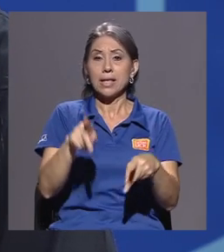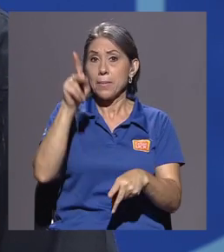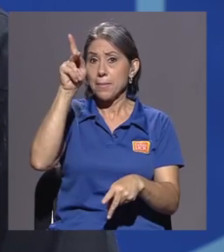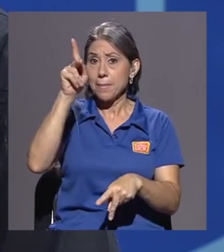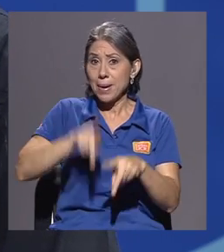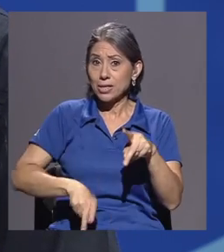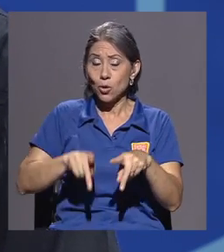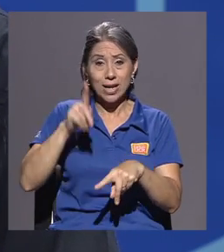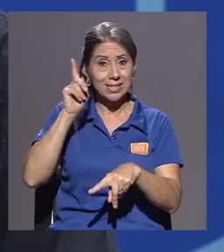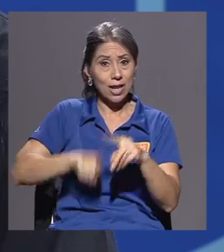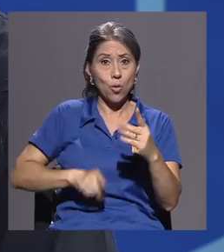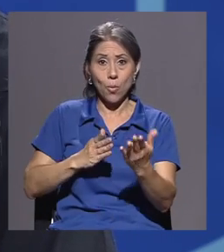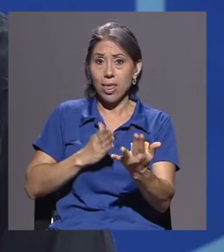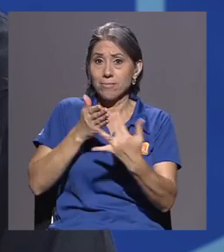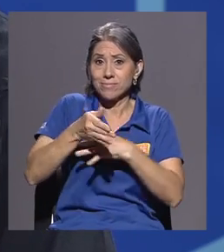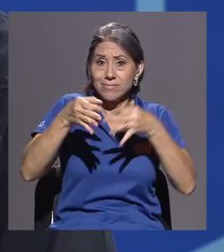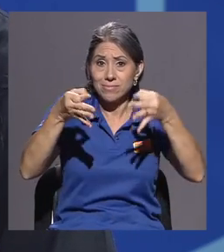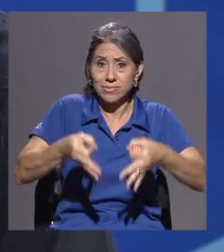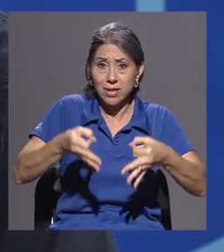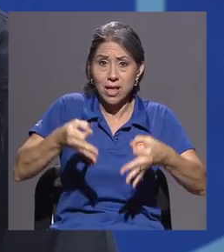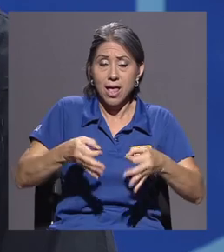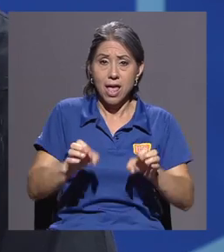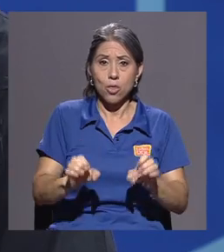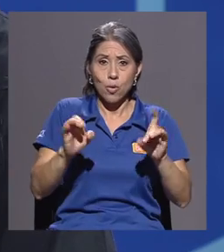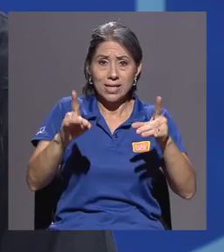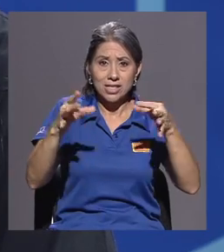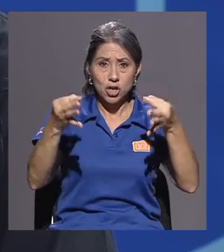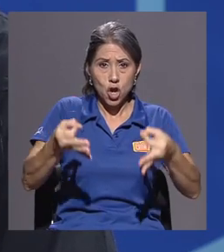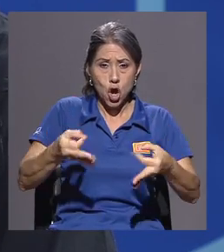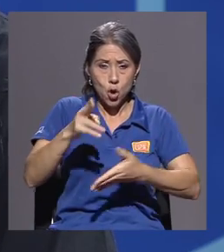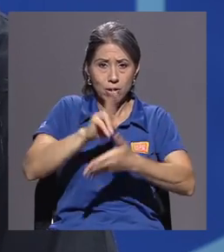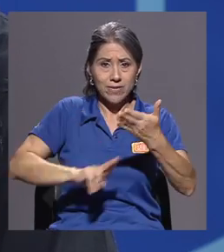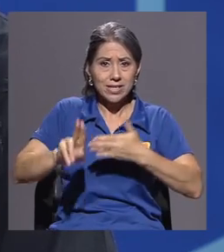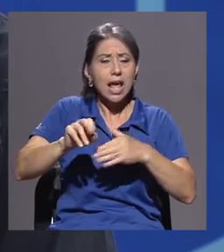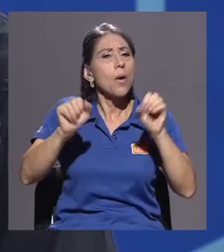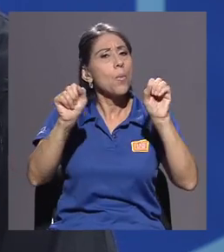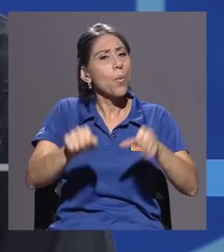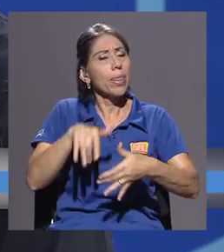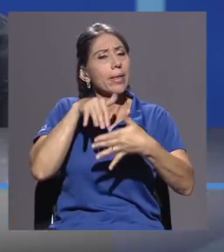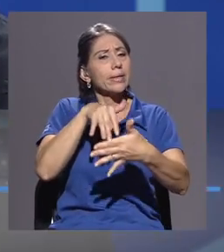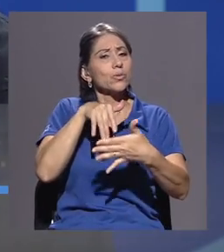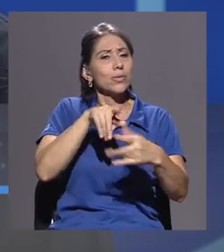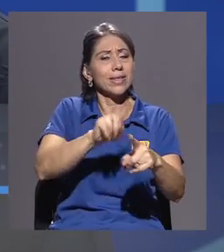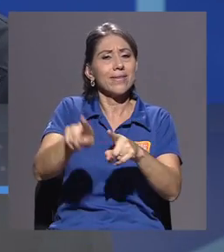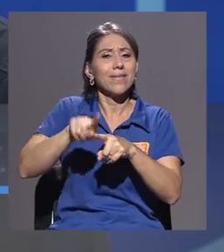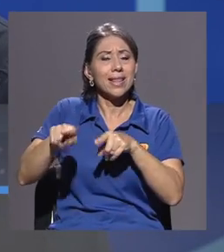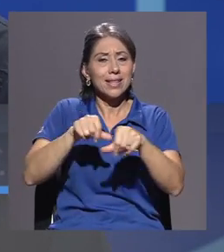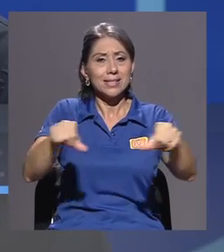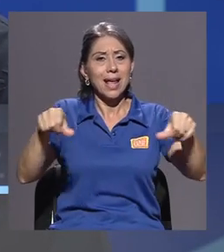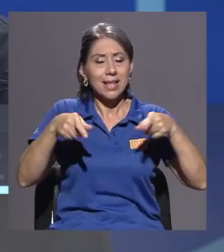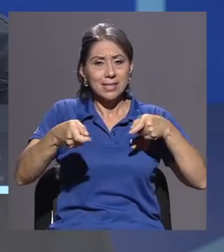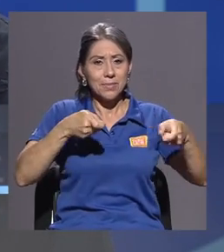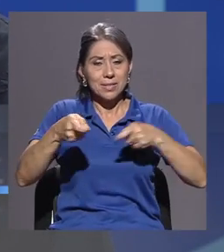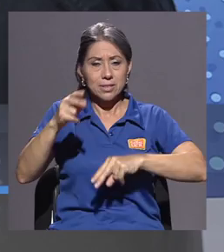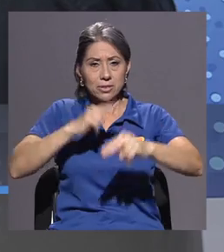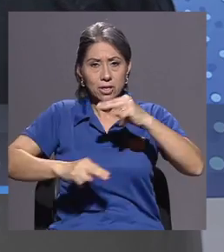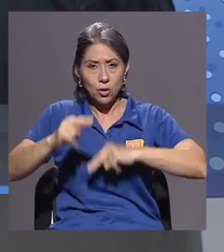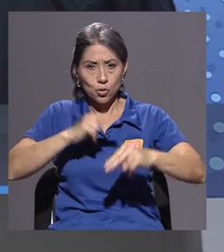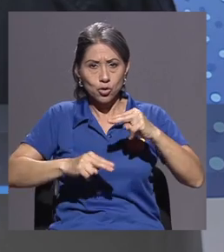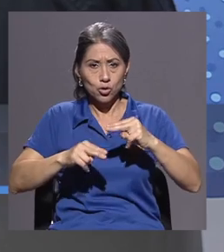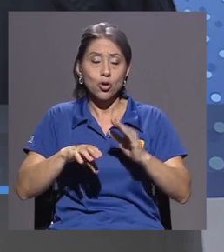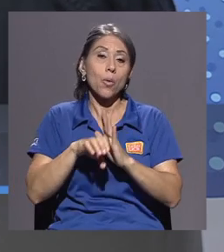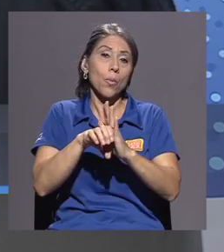a la educación formal universitaria tienen la oportunidad de prepararse en las diferentes áreas de administración de negocios,